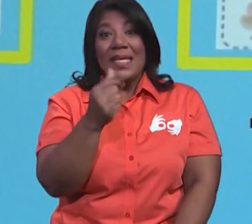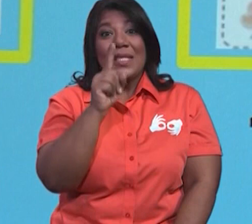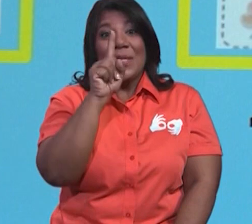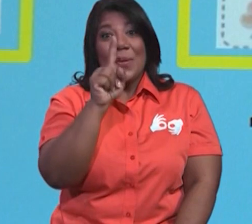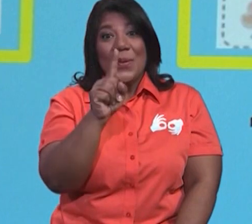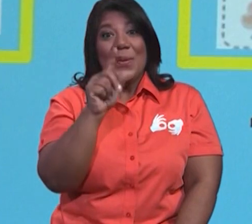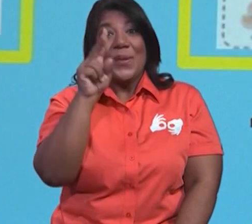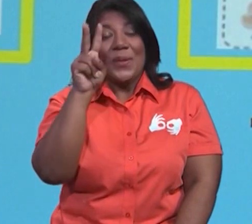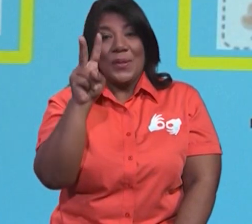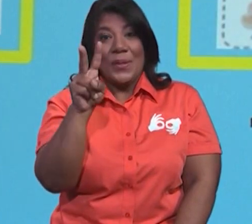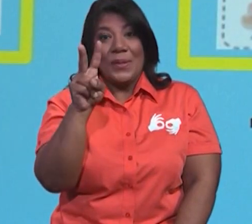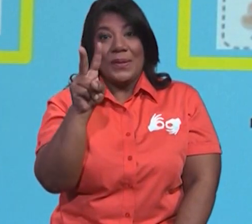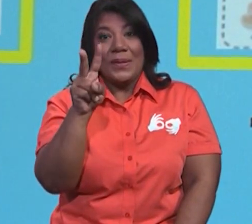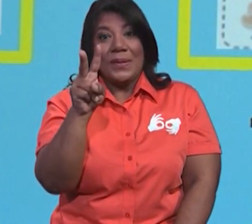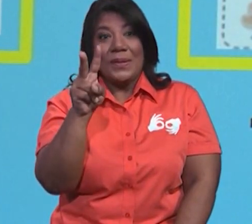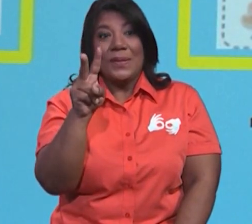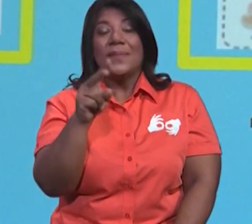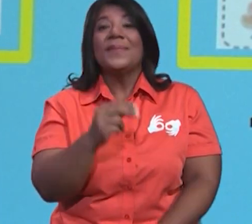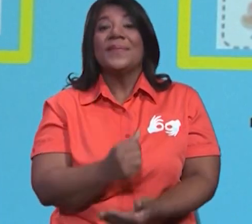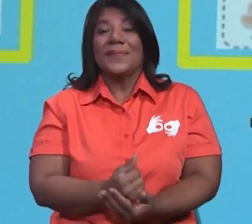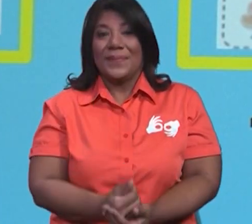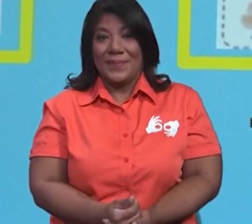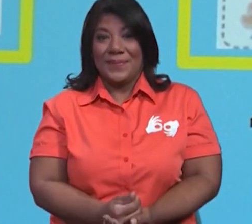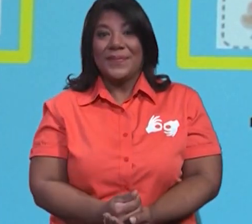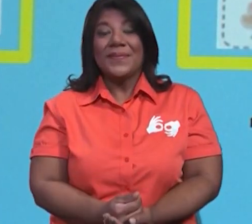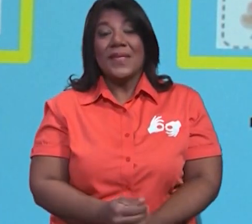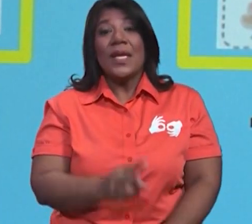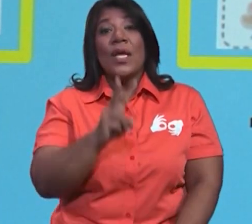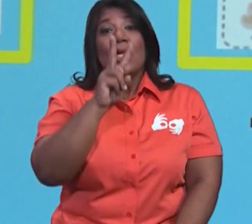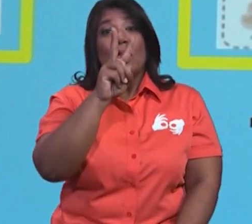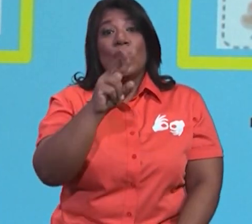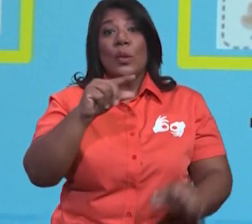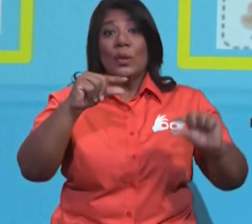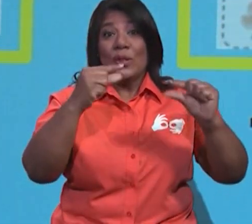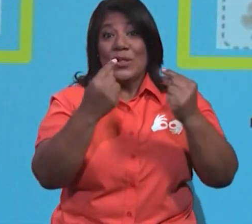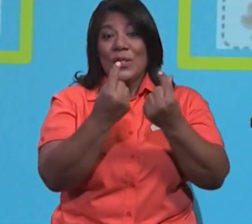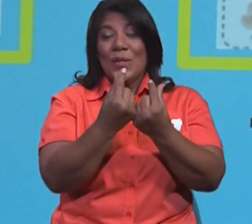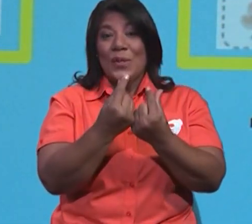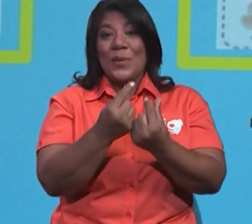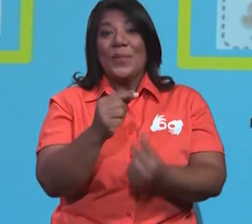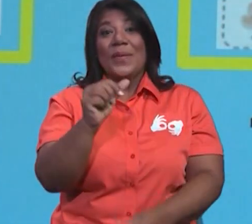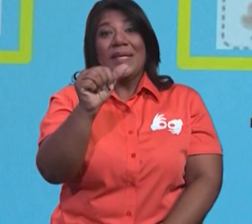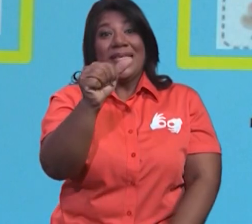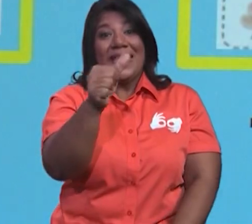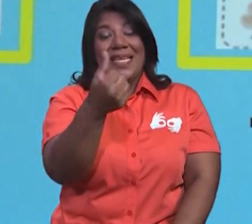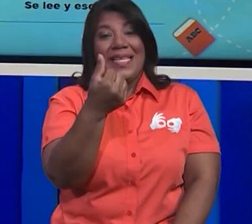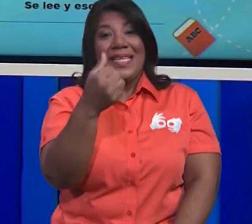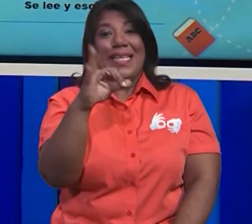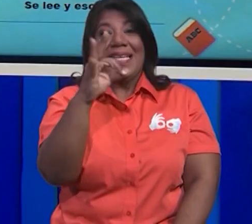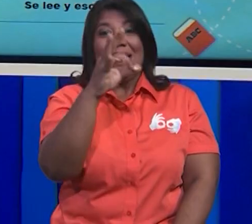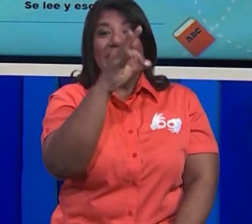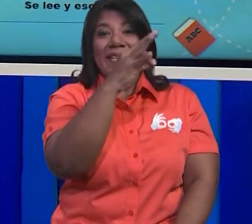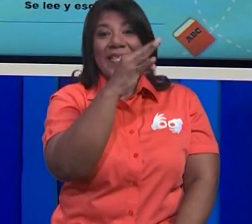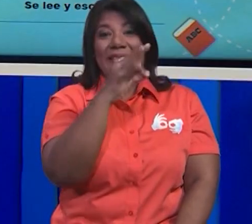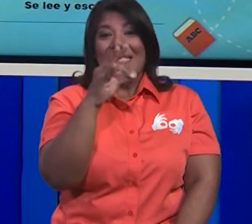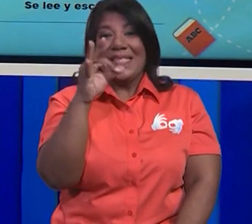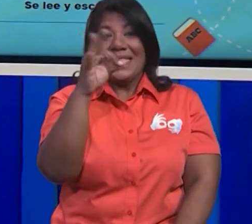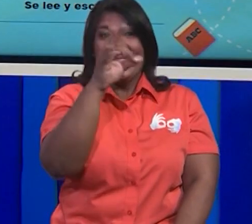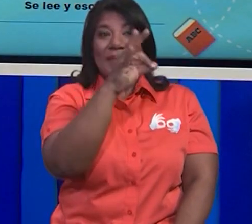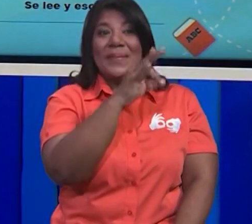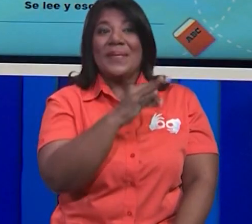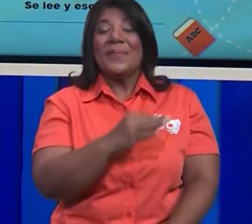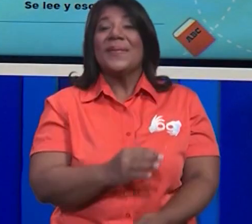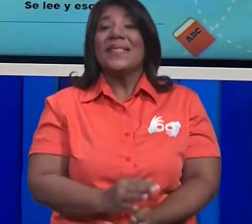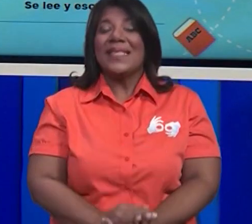Entonces, hay aquí dos grupos de 10 mariposas. Hay dos grupos, ¿de